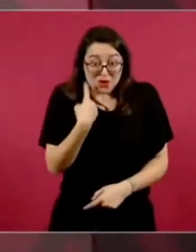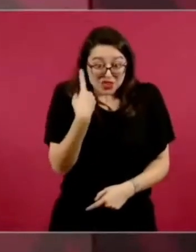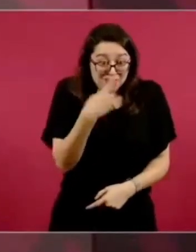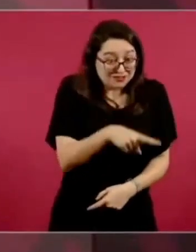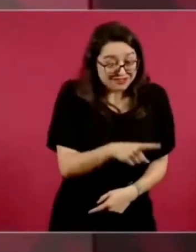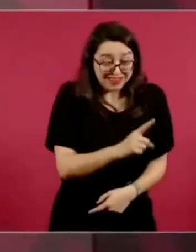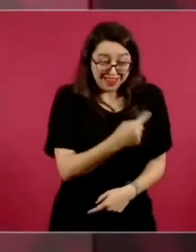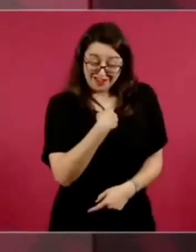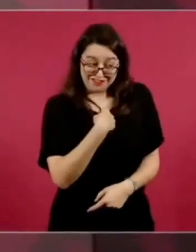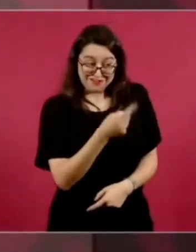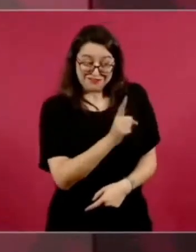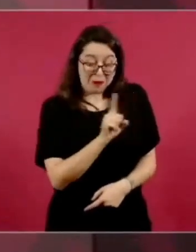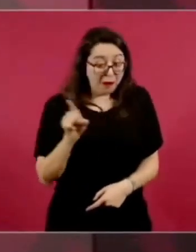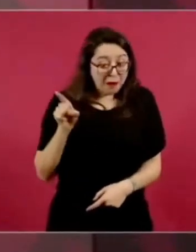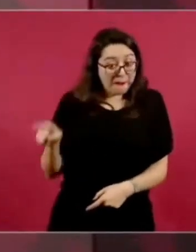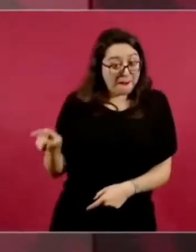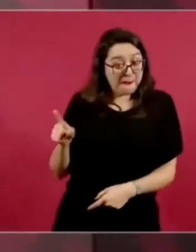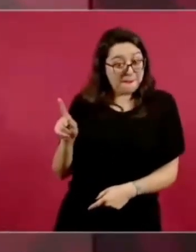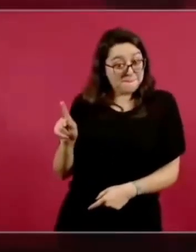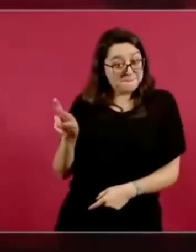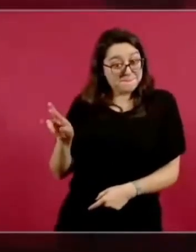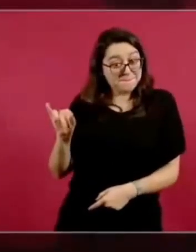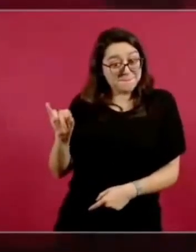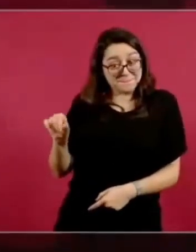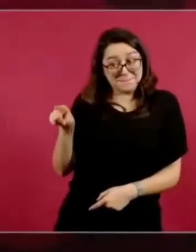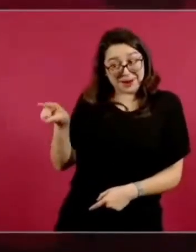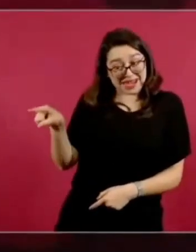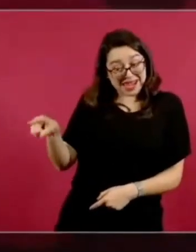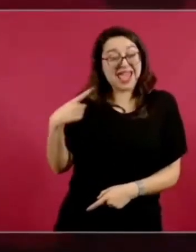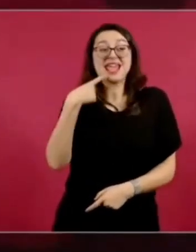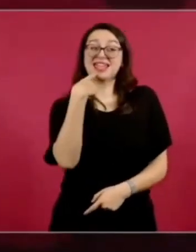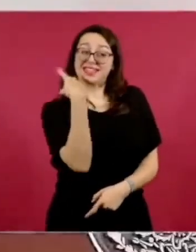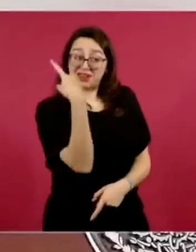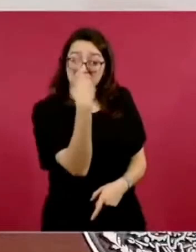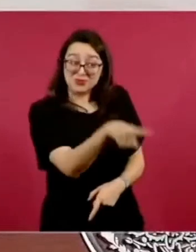que se le investigara por corrupto.